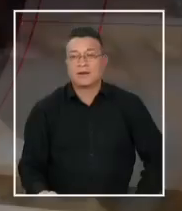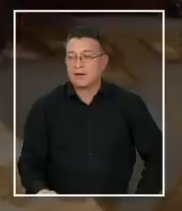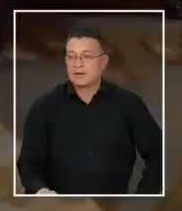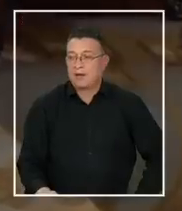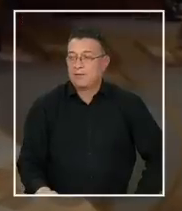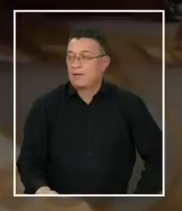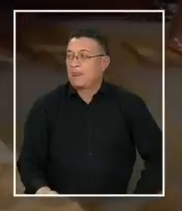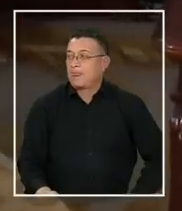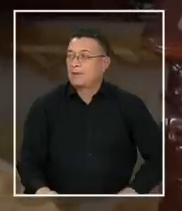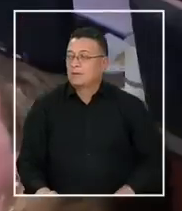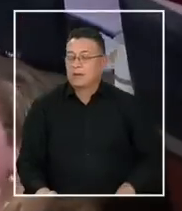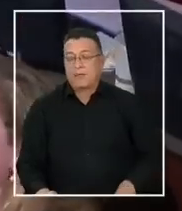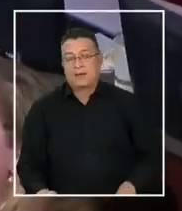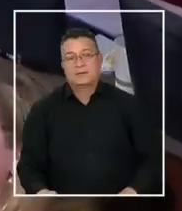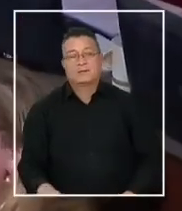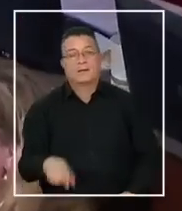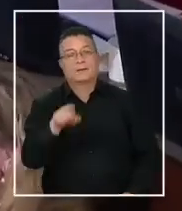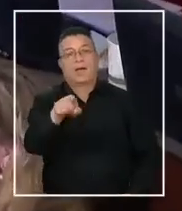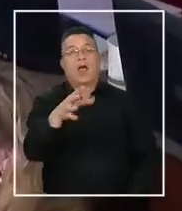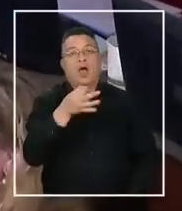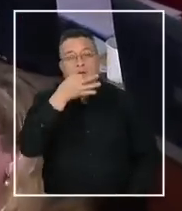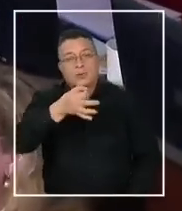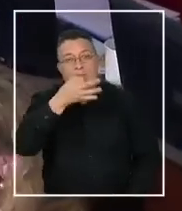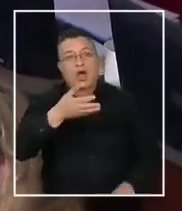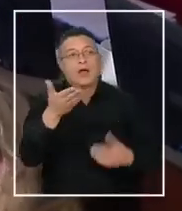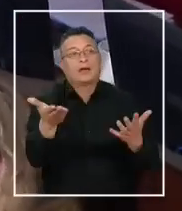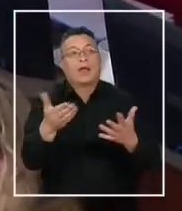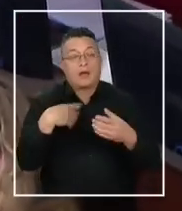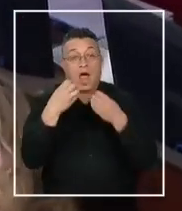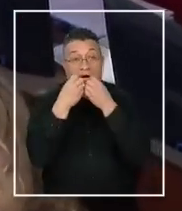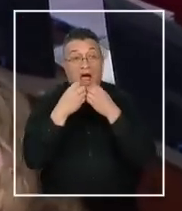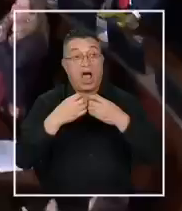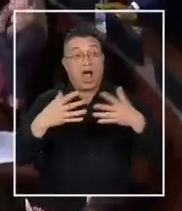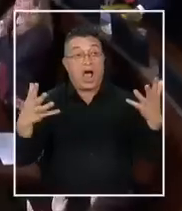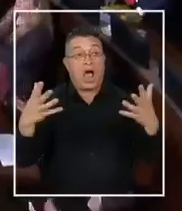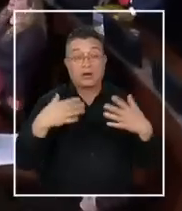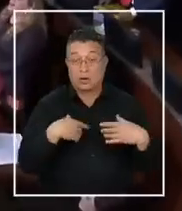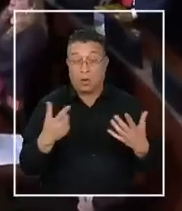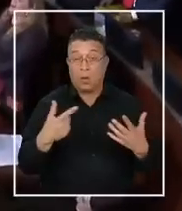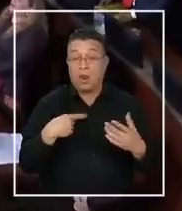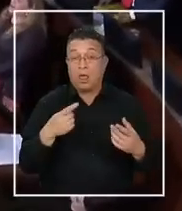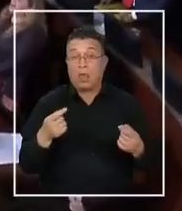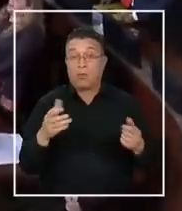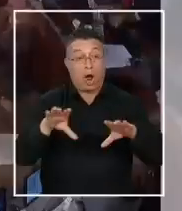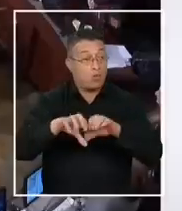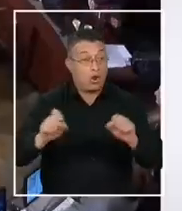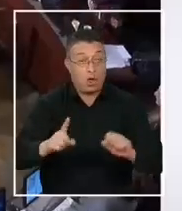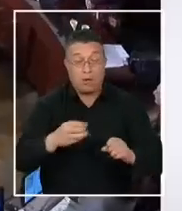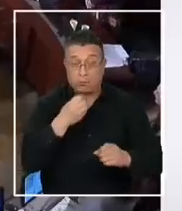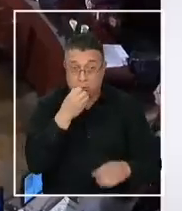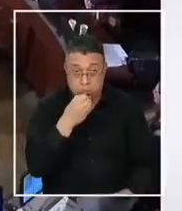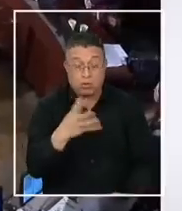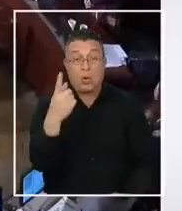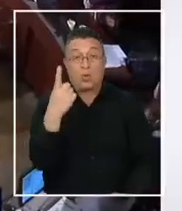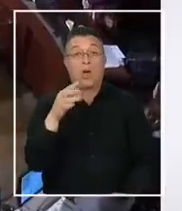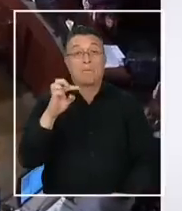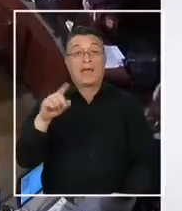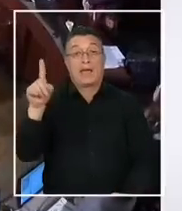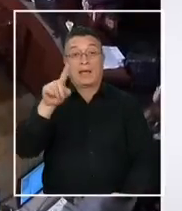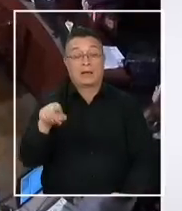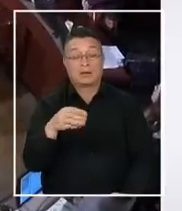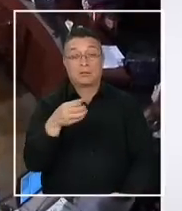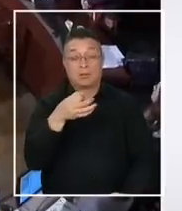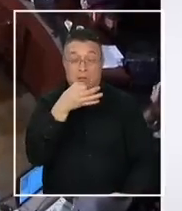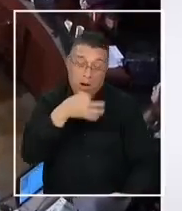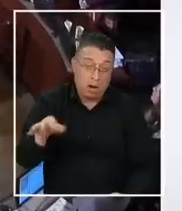Buenas noches, Oigan, y les voy a contar un dato antes. Esto del himno nacional fue completamente improvisado. Fue el comisionado del Partido Socialista, Gabriel